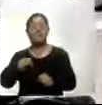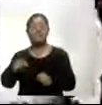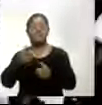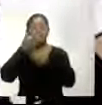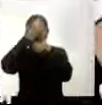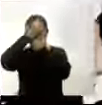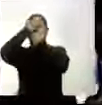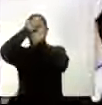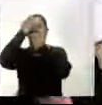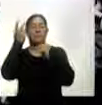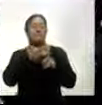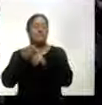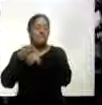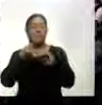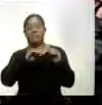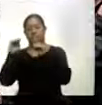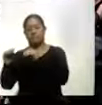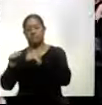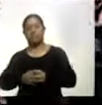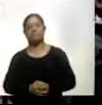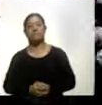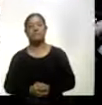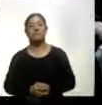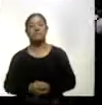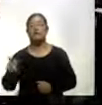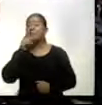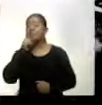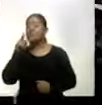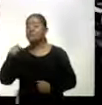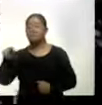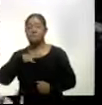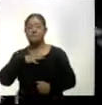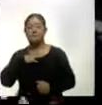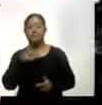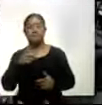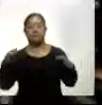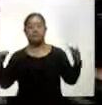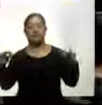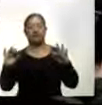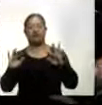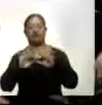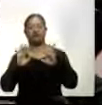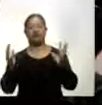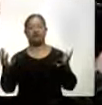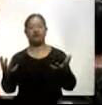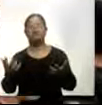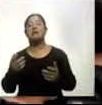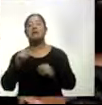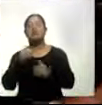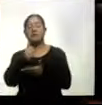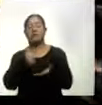y la injerencia extranjera la policía de Hong Kong desplegó un importante dispositivo en las calles de la ciudad que celebra el